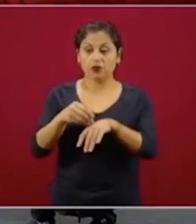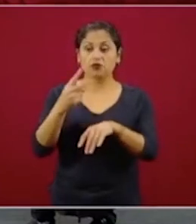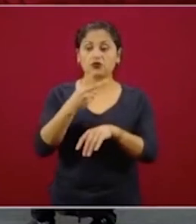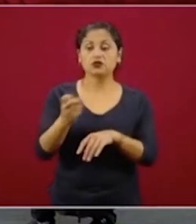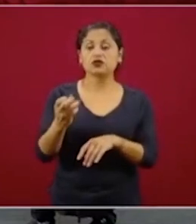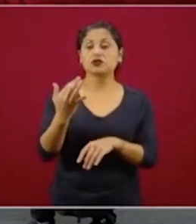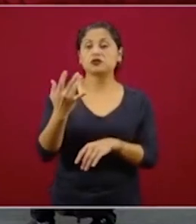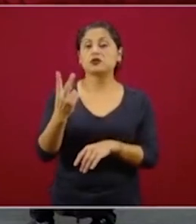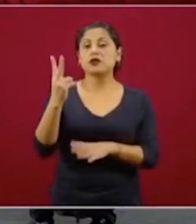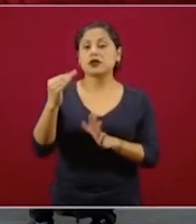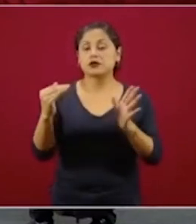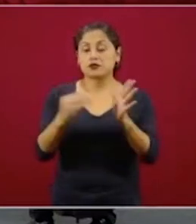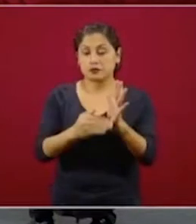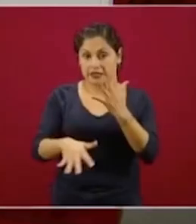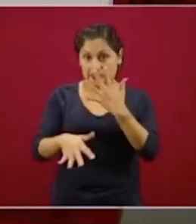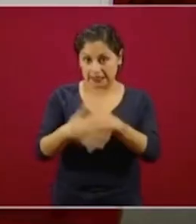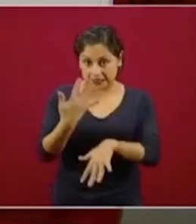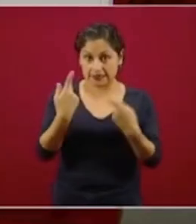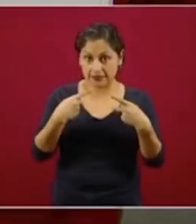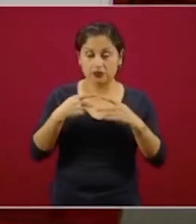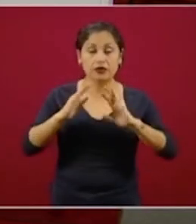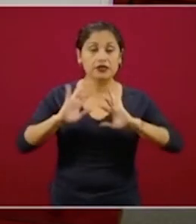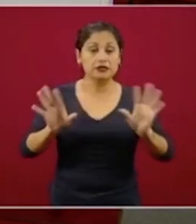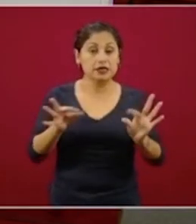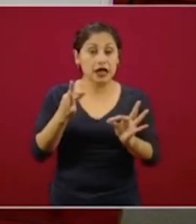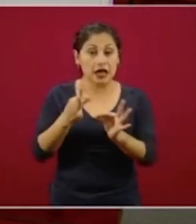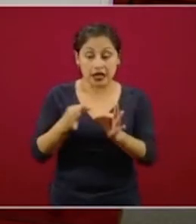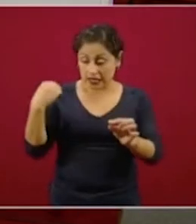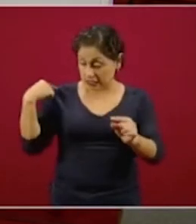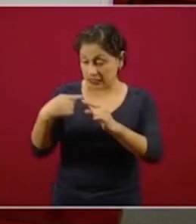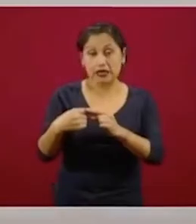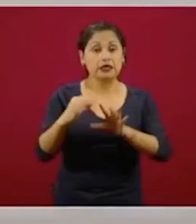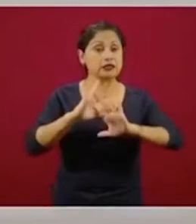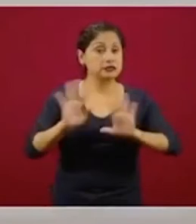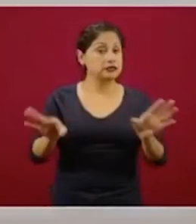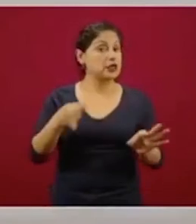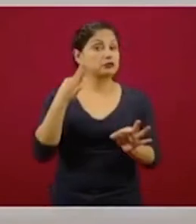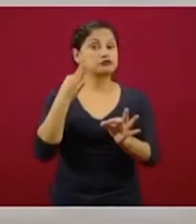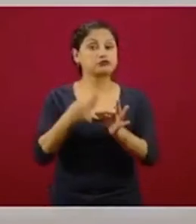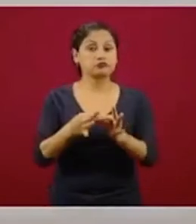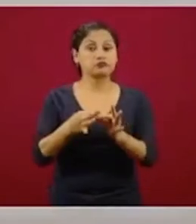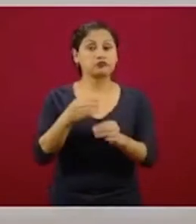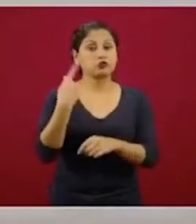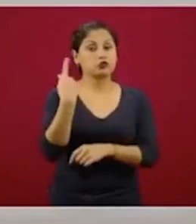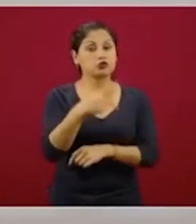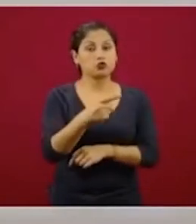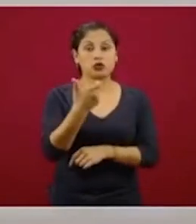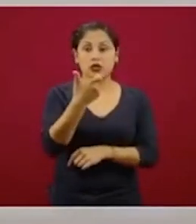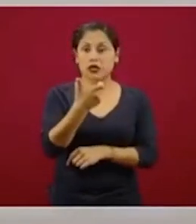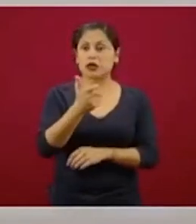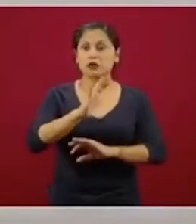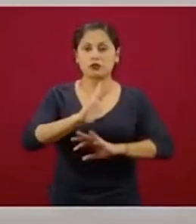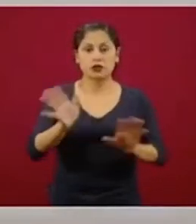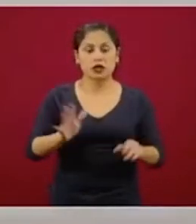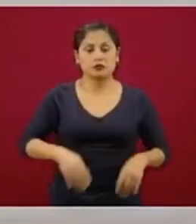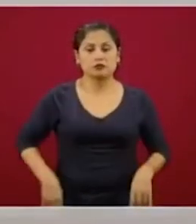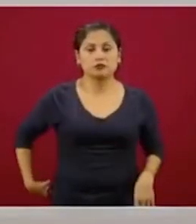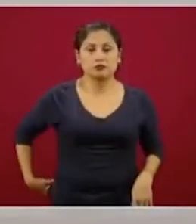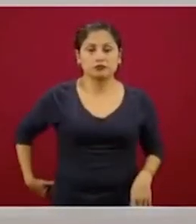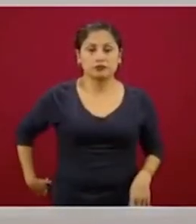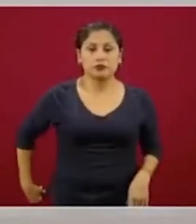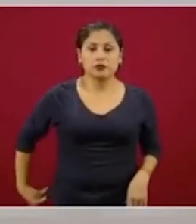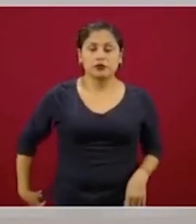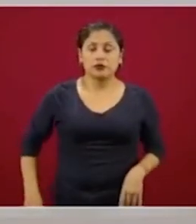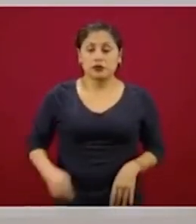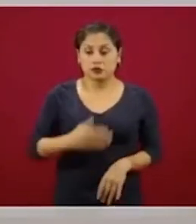beneficiarios, ya tienen hoy el dinero con ellos, ya sea que decidieron dejarlo en